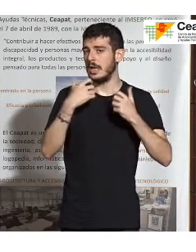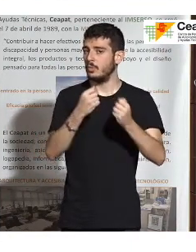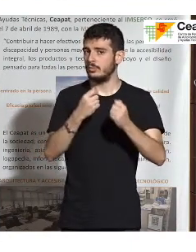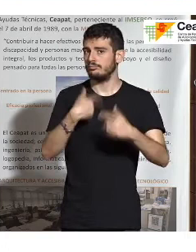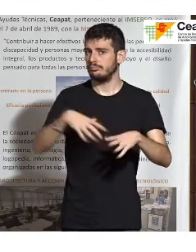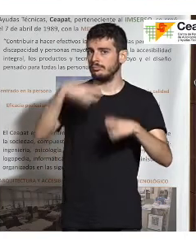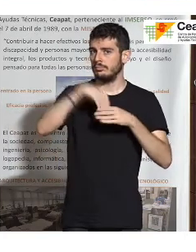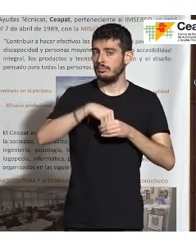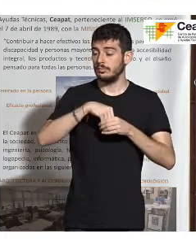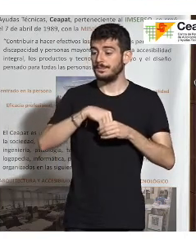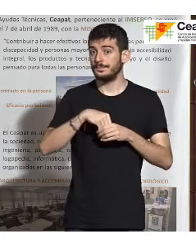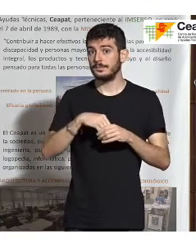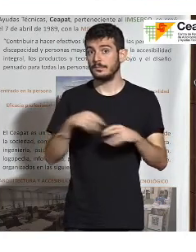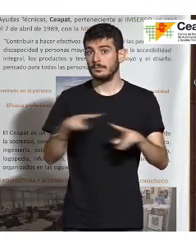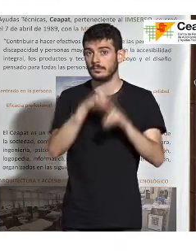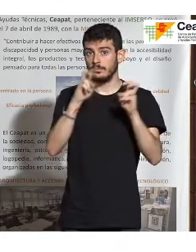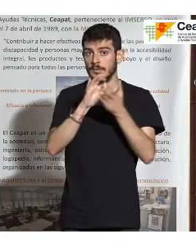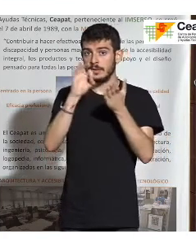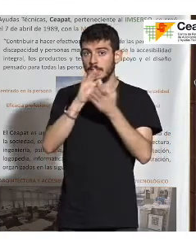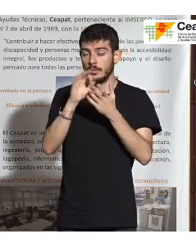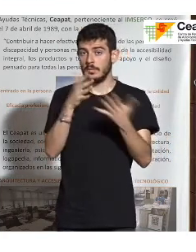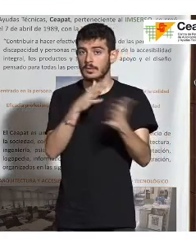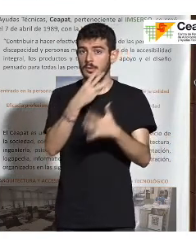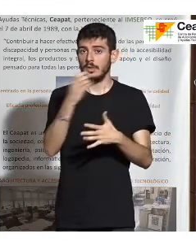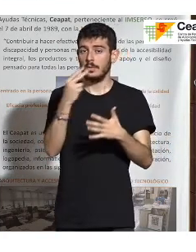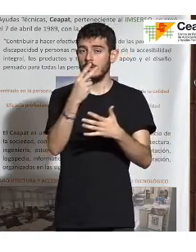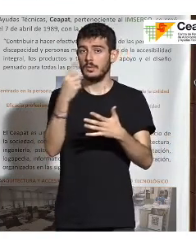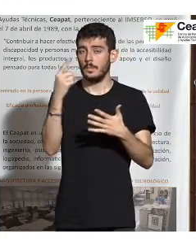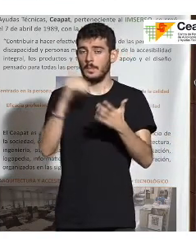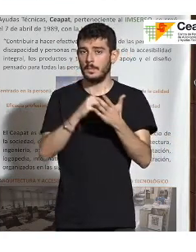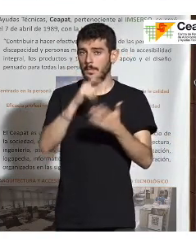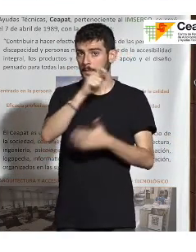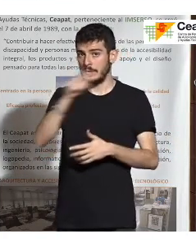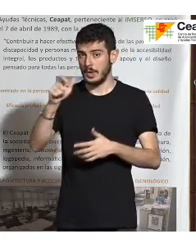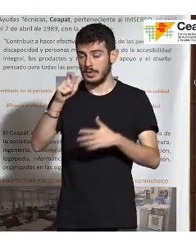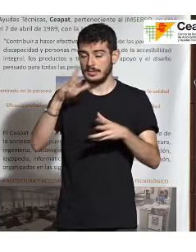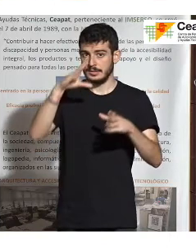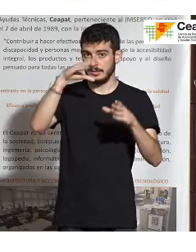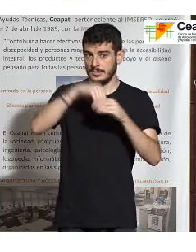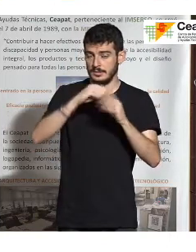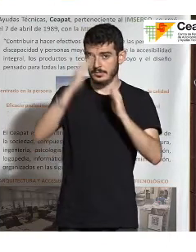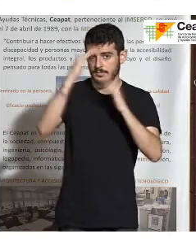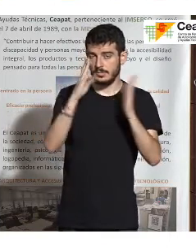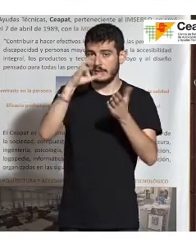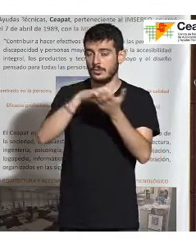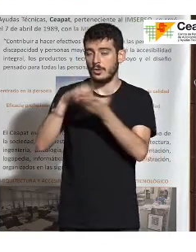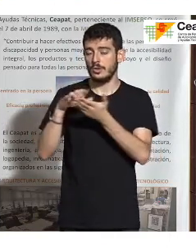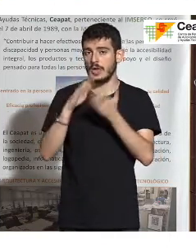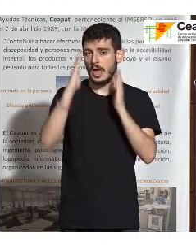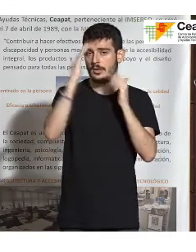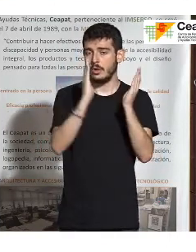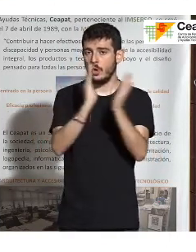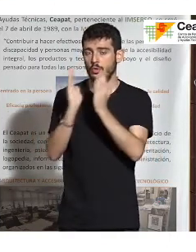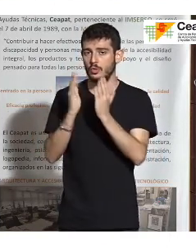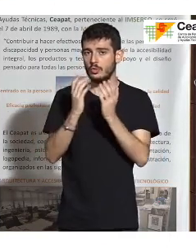servicio, tenemos alrededor de unos 321.000 personas atendidas en ocho centros de atención. Somos unos 1.200